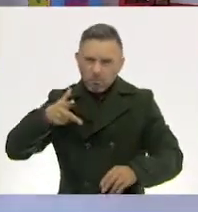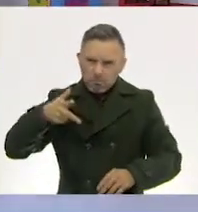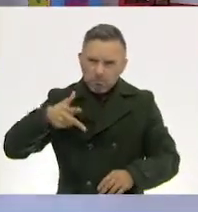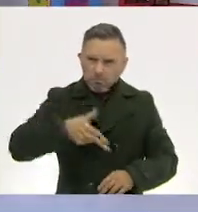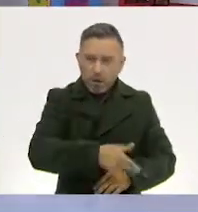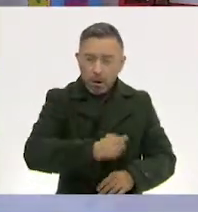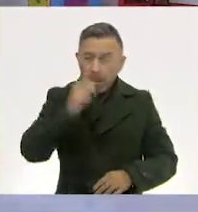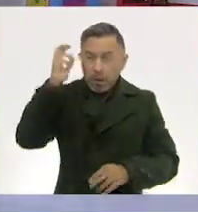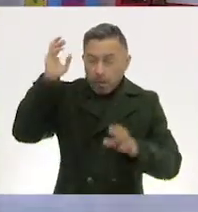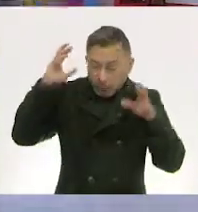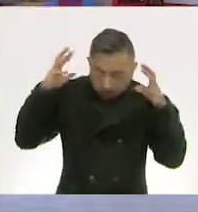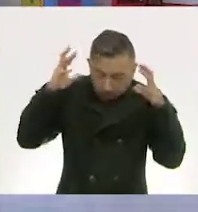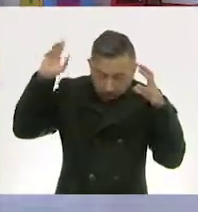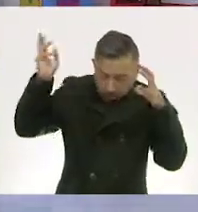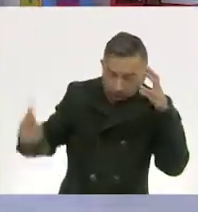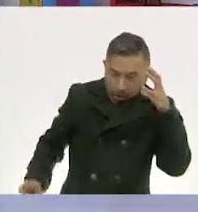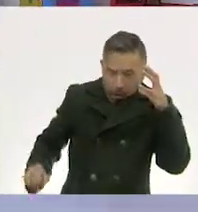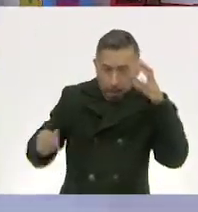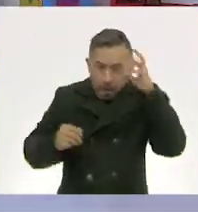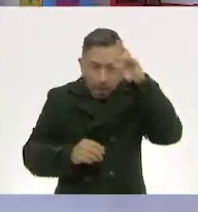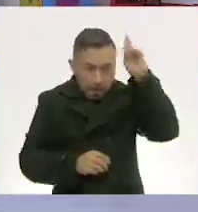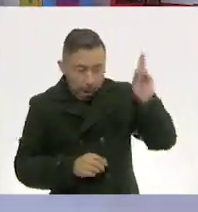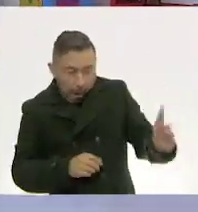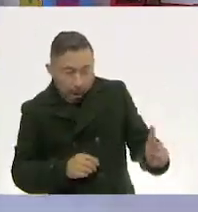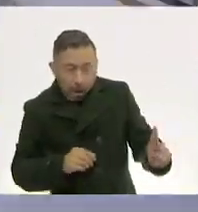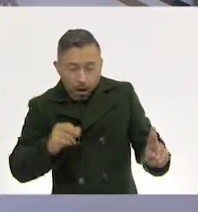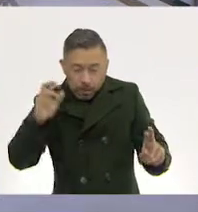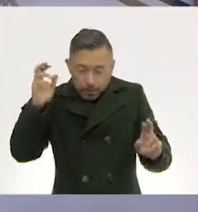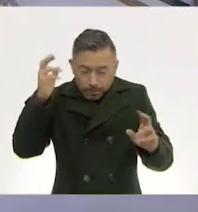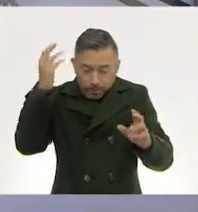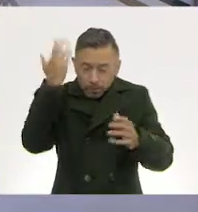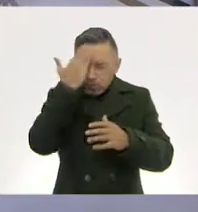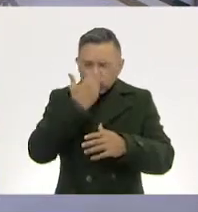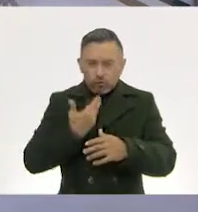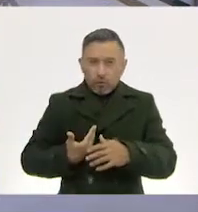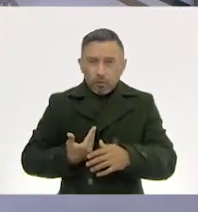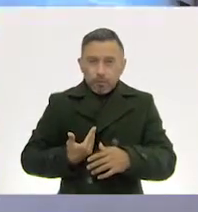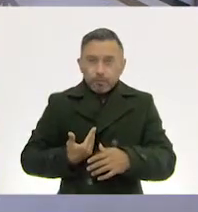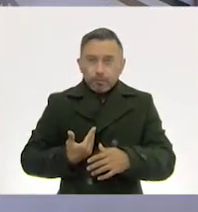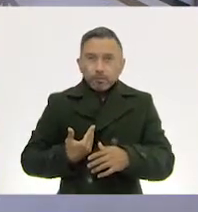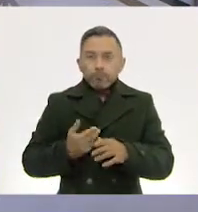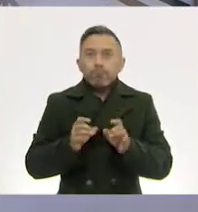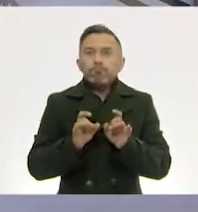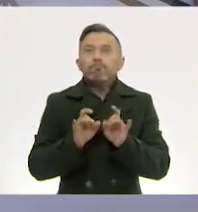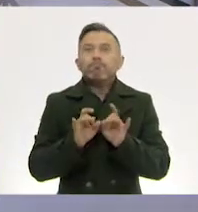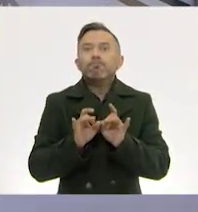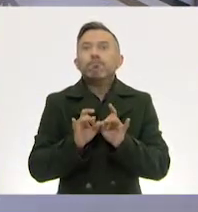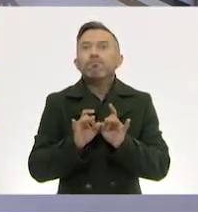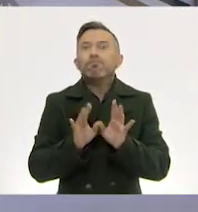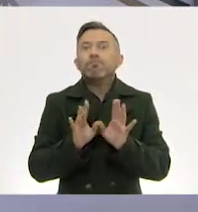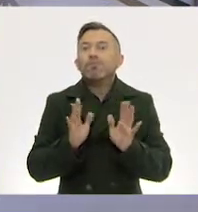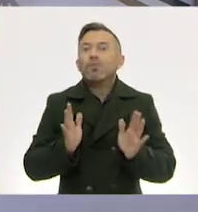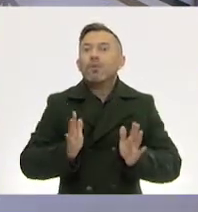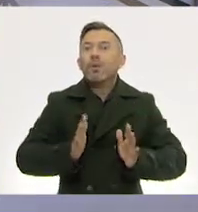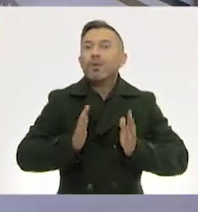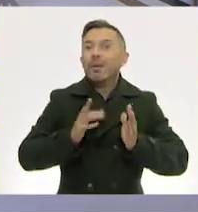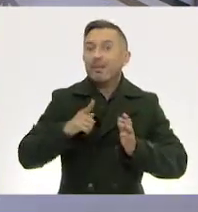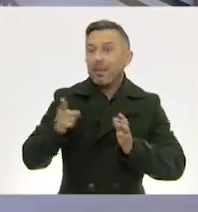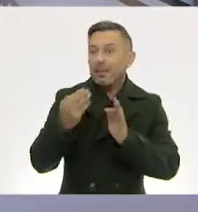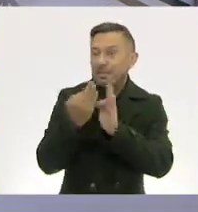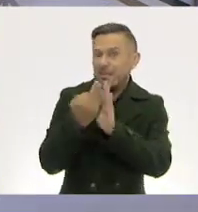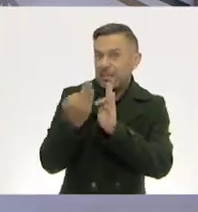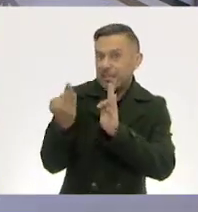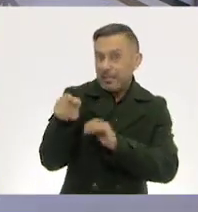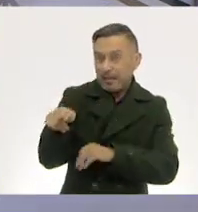cortándola. Pero sucedió, que un pequeño pino que estaba cerca de